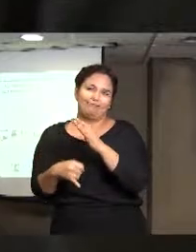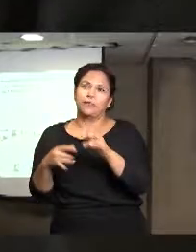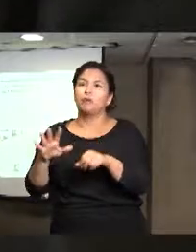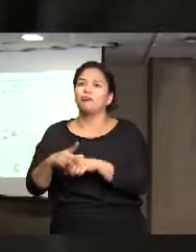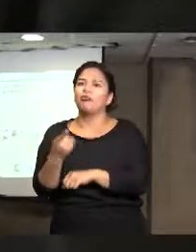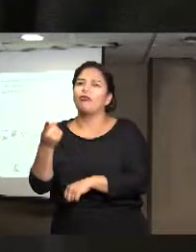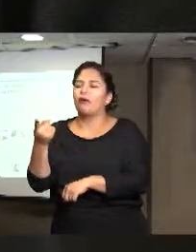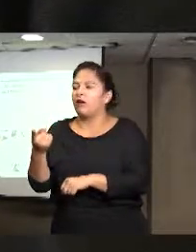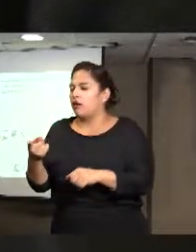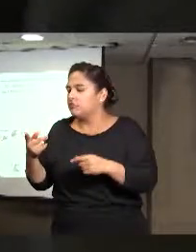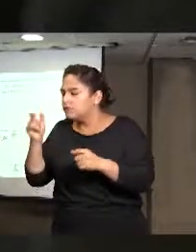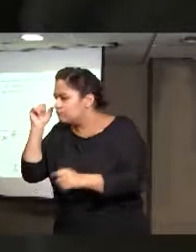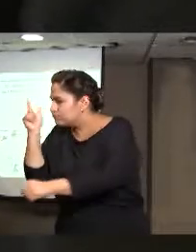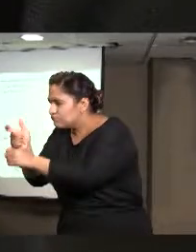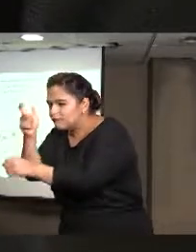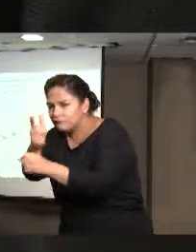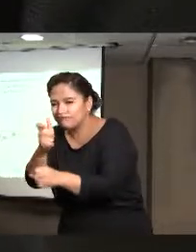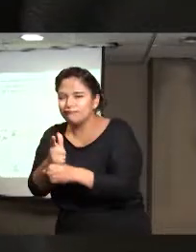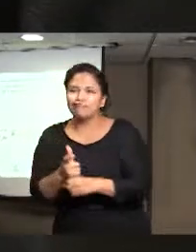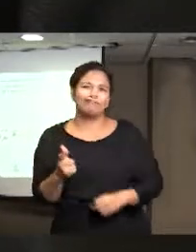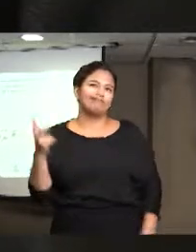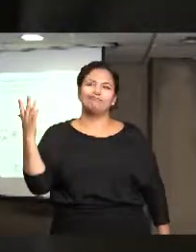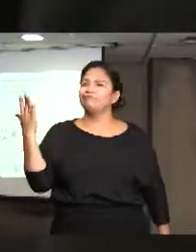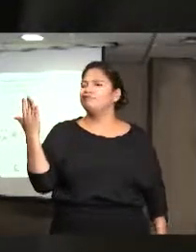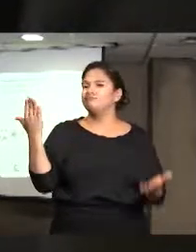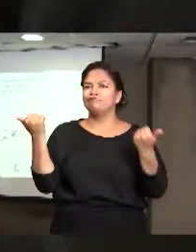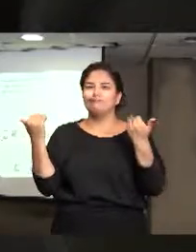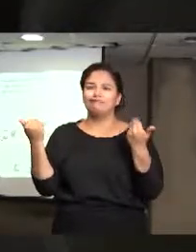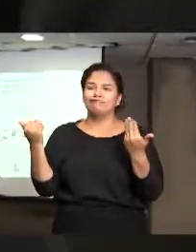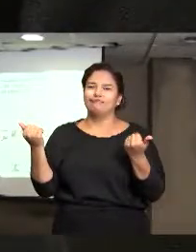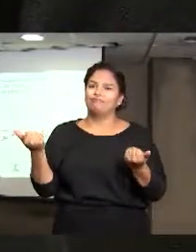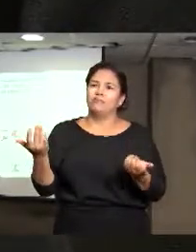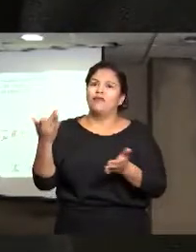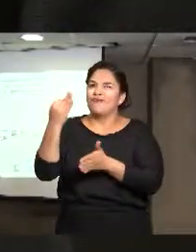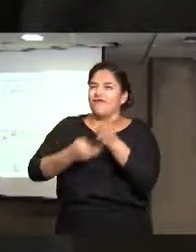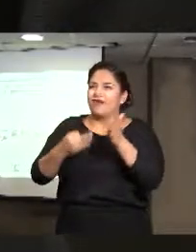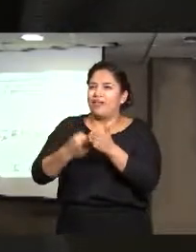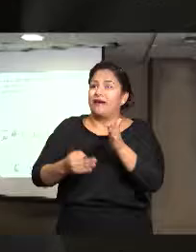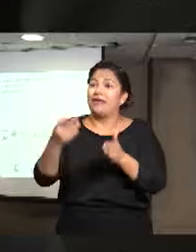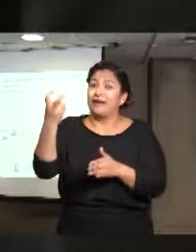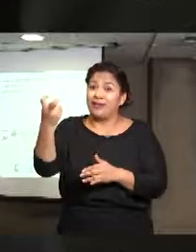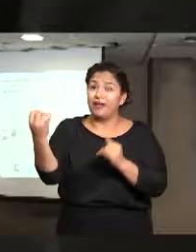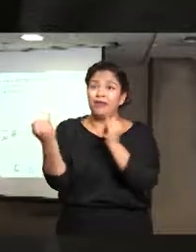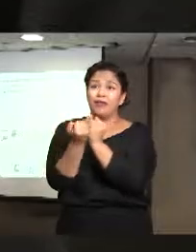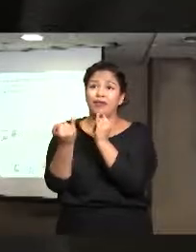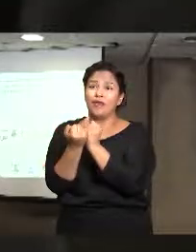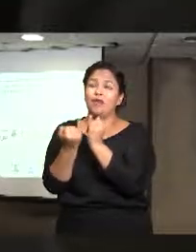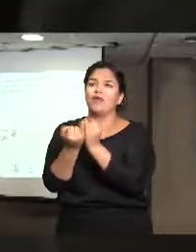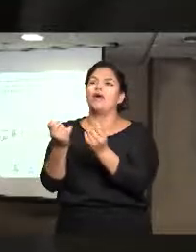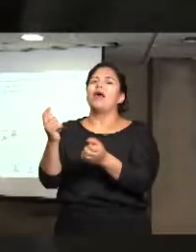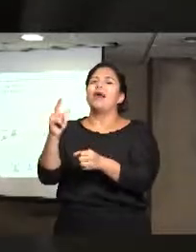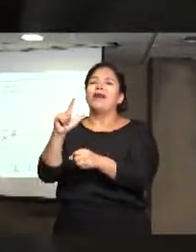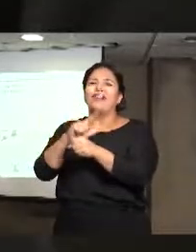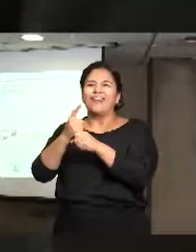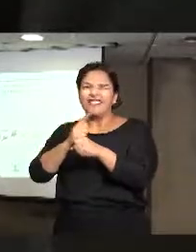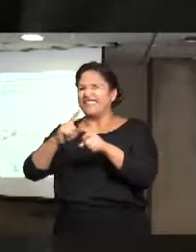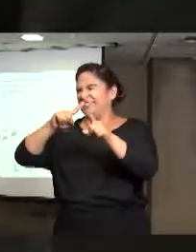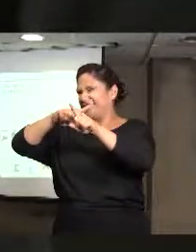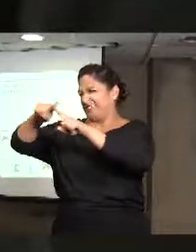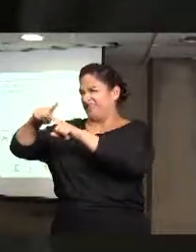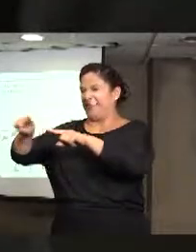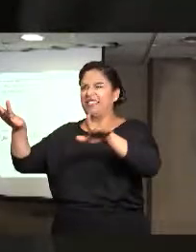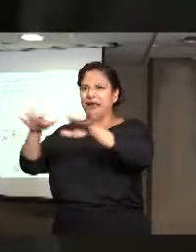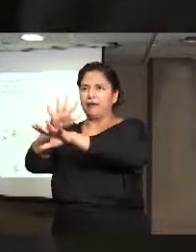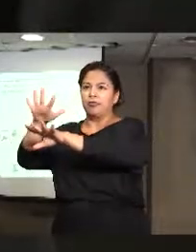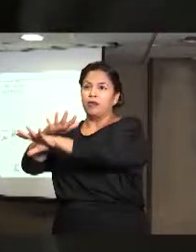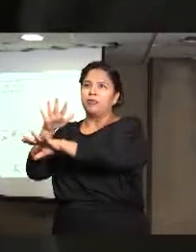diagnósticos en torno a ver cómo se encuentra la situación. Y esto deriva mucho también del cambio de legislación que se ha estado haciendo durante los últimos años.